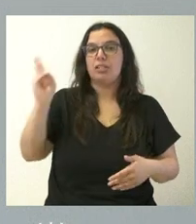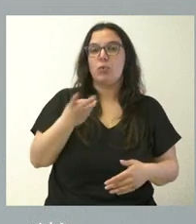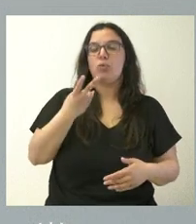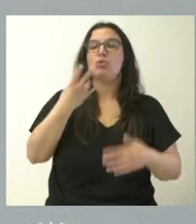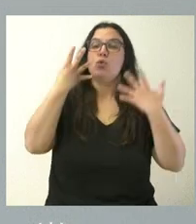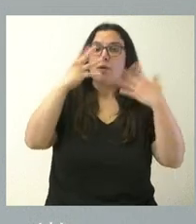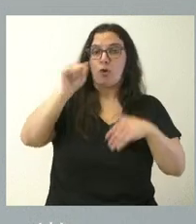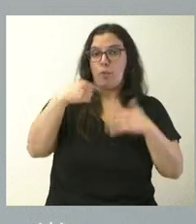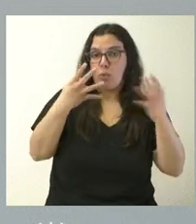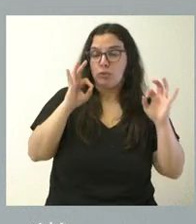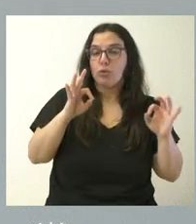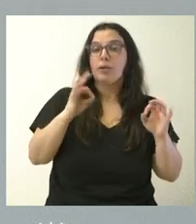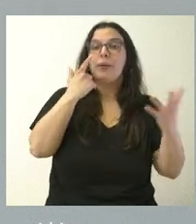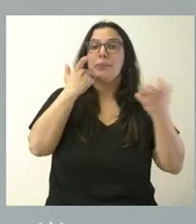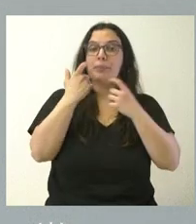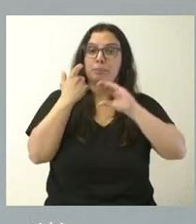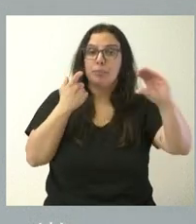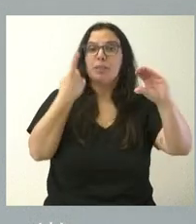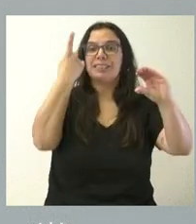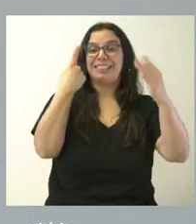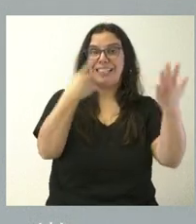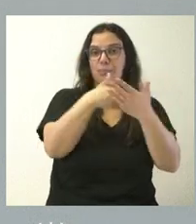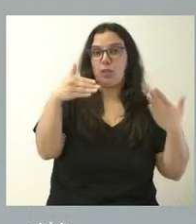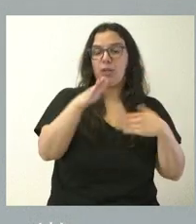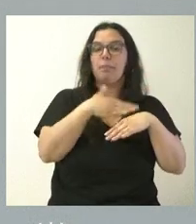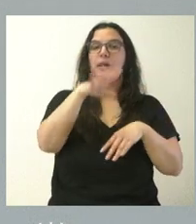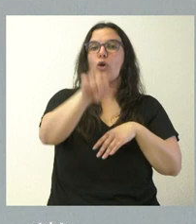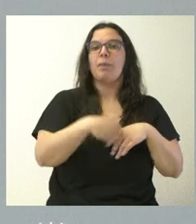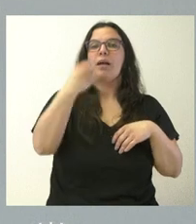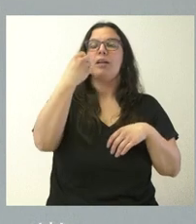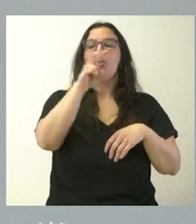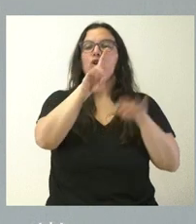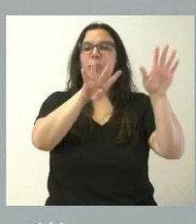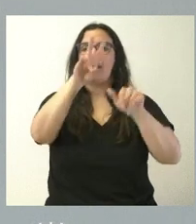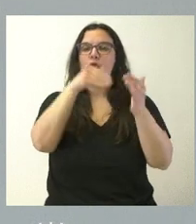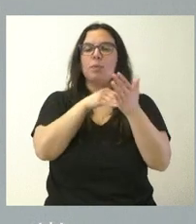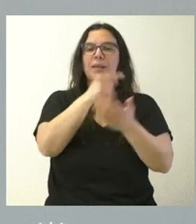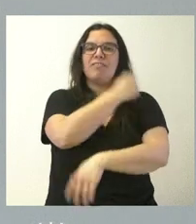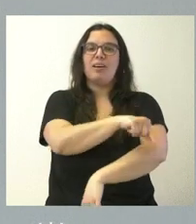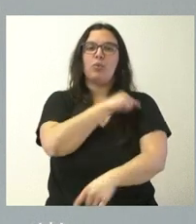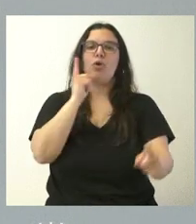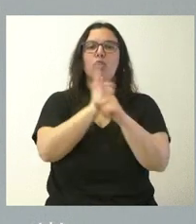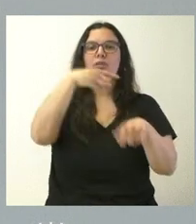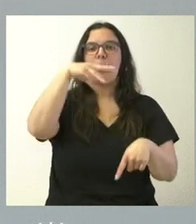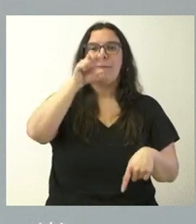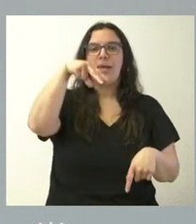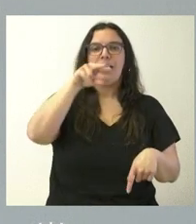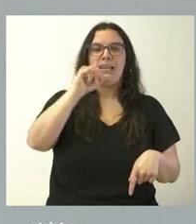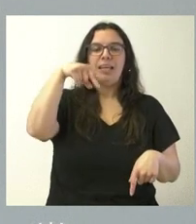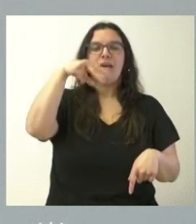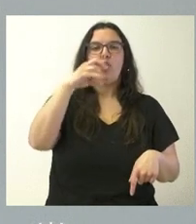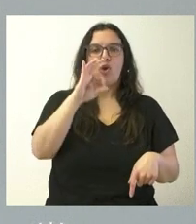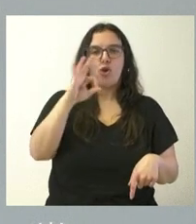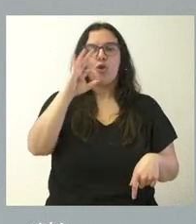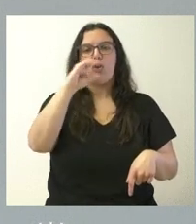millones de euros, de los cuales destacan 6 millones de euros para la adquisición de 92.000 vacunas frente al meningococo B. Hablamos que